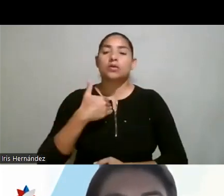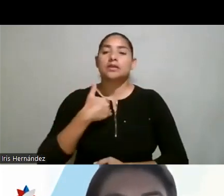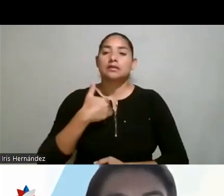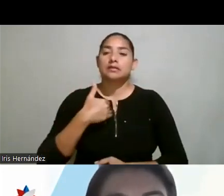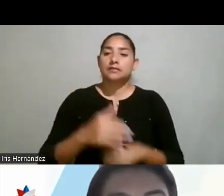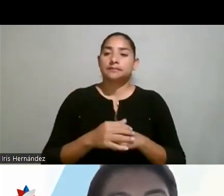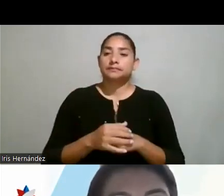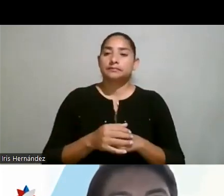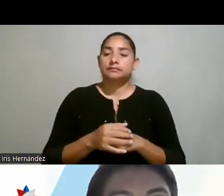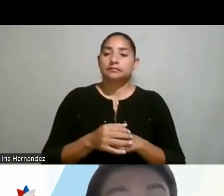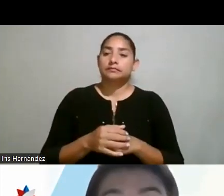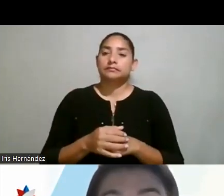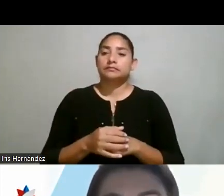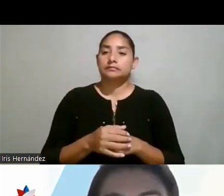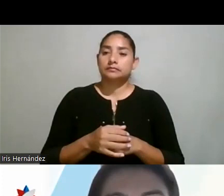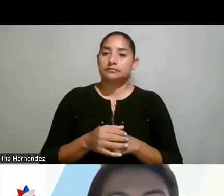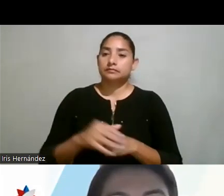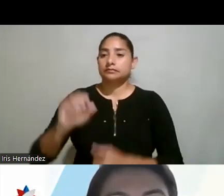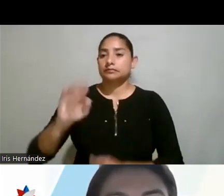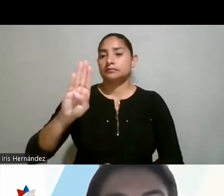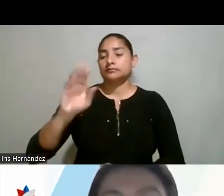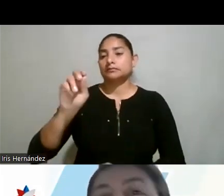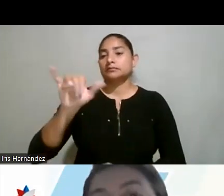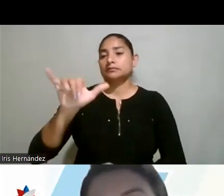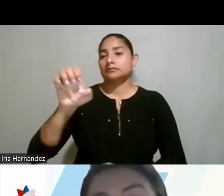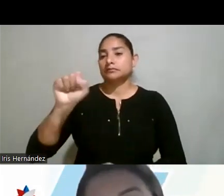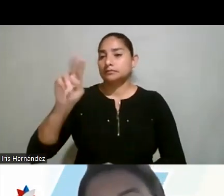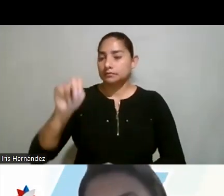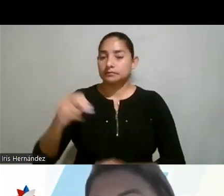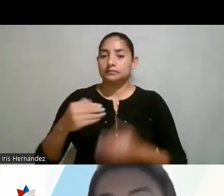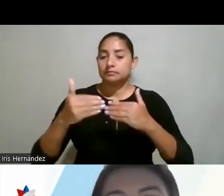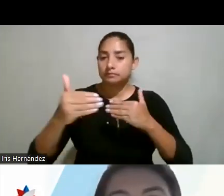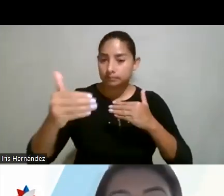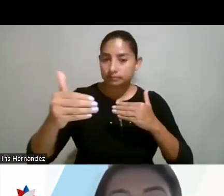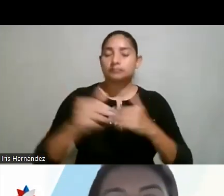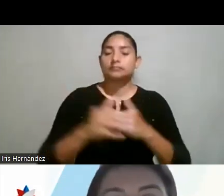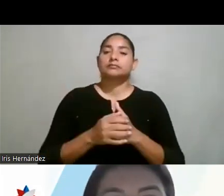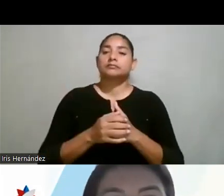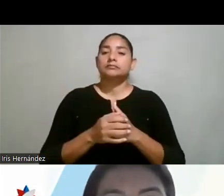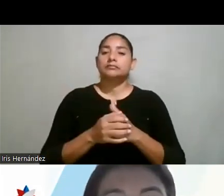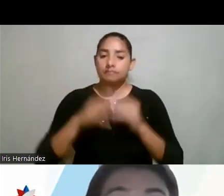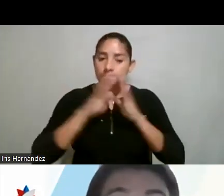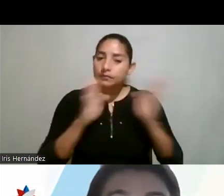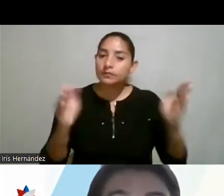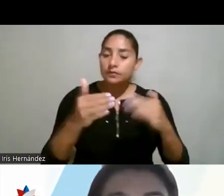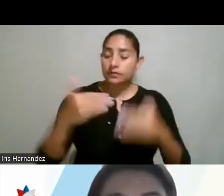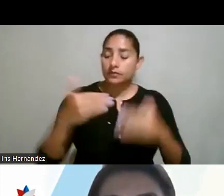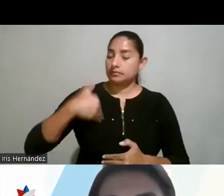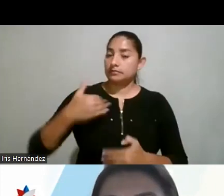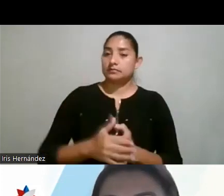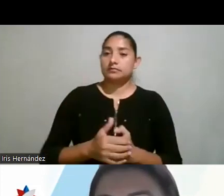como diríamos en inglés, un bias, una tendencia, podríamos decir, hacia favorecer el sexo masculino.